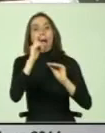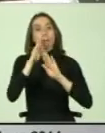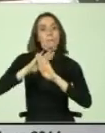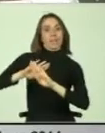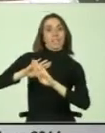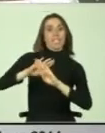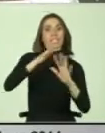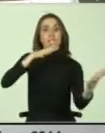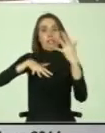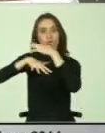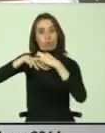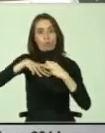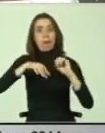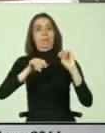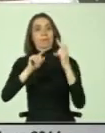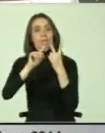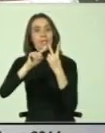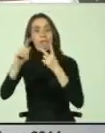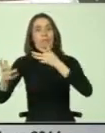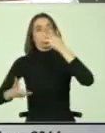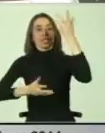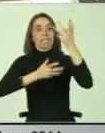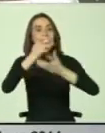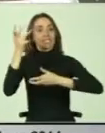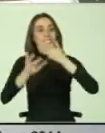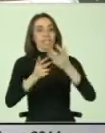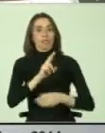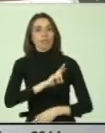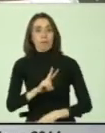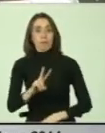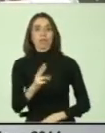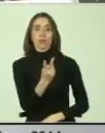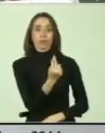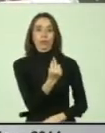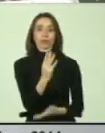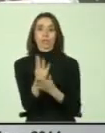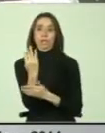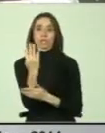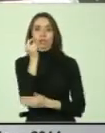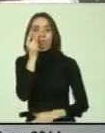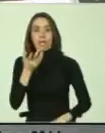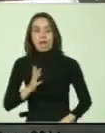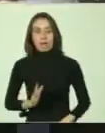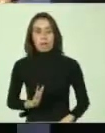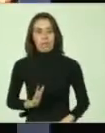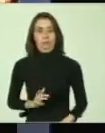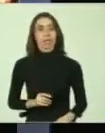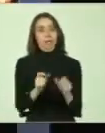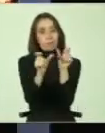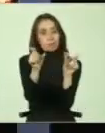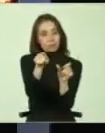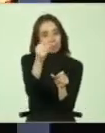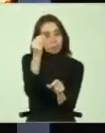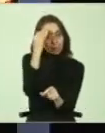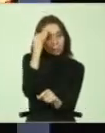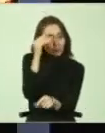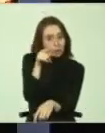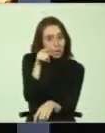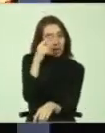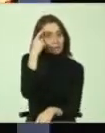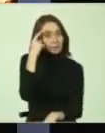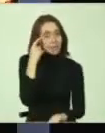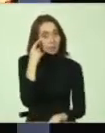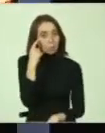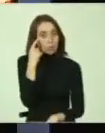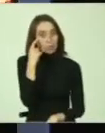y el gran incendio Valparaíso del 12 al 14 de abril. Y entre medio, quienes tengan buena memoria, recordarán que en